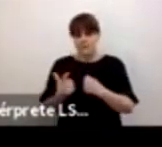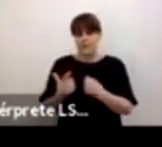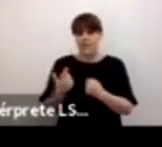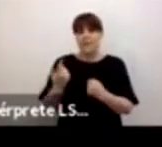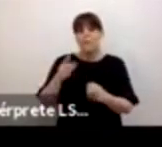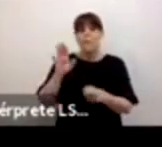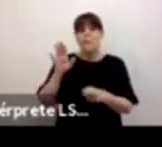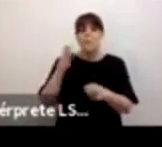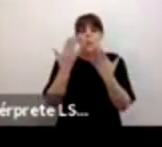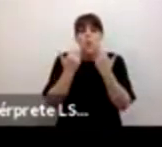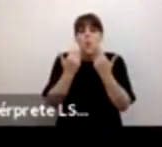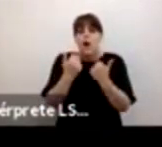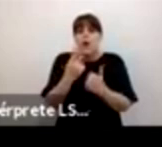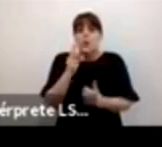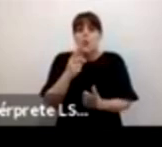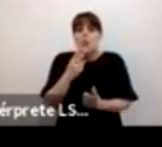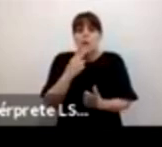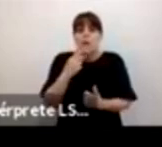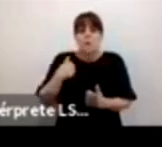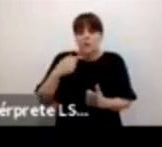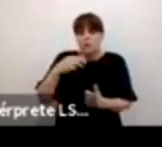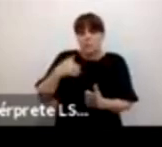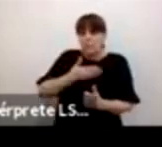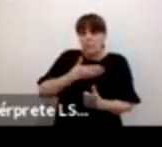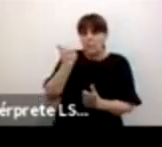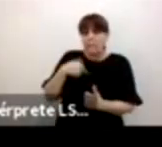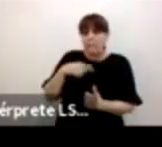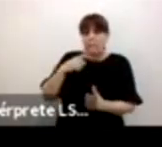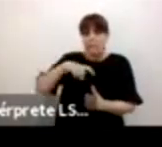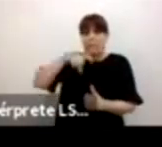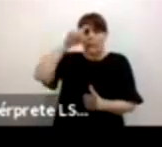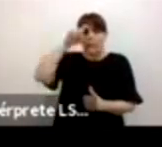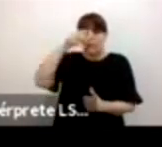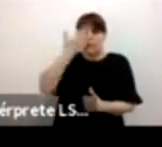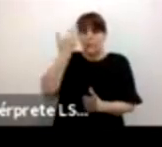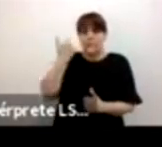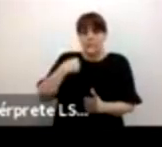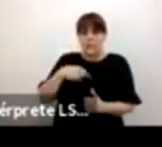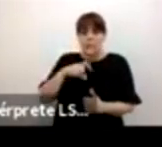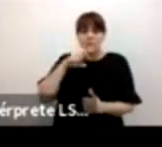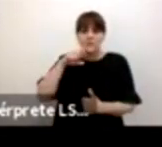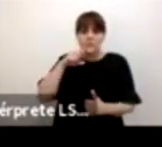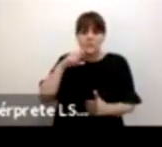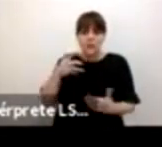en 2006 se estima que ocurrieron 11 mil esto es un dato